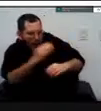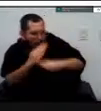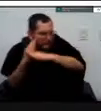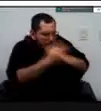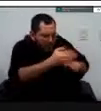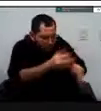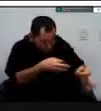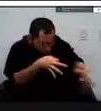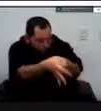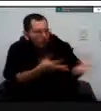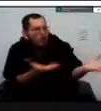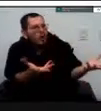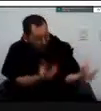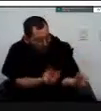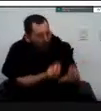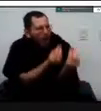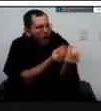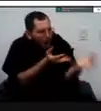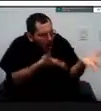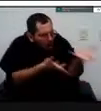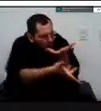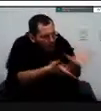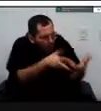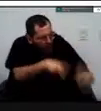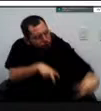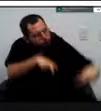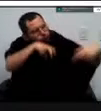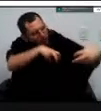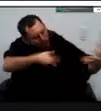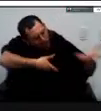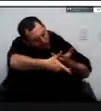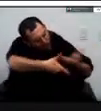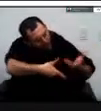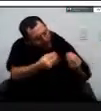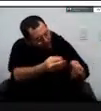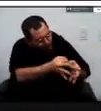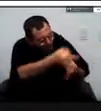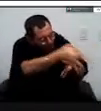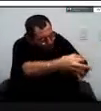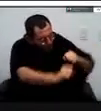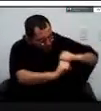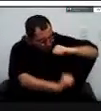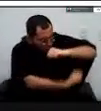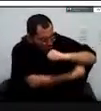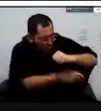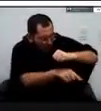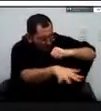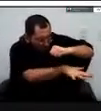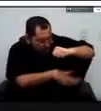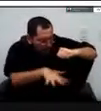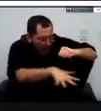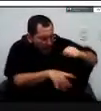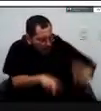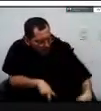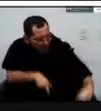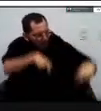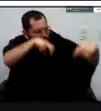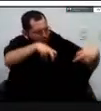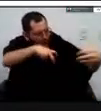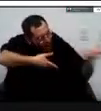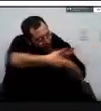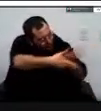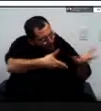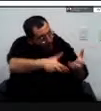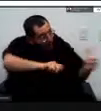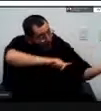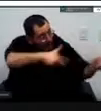base del municipio y la comunidad y los organismos de socorro poderle dar una respuesta a la población afectada